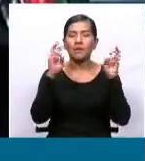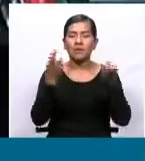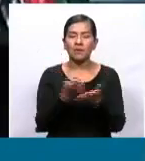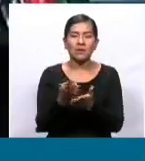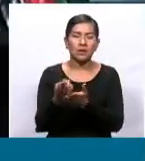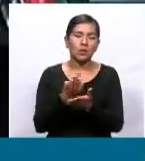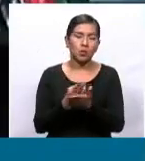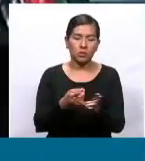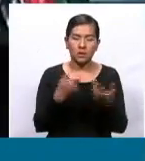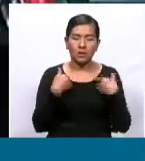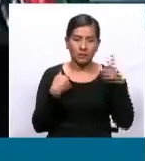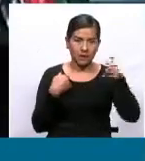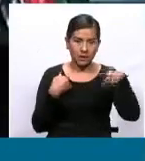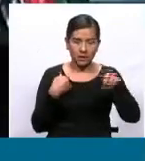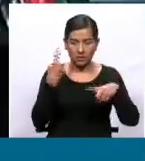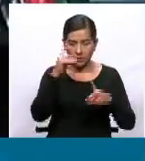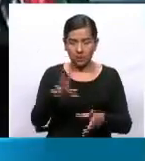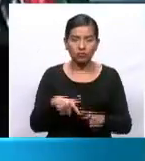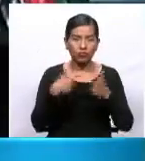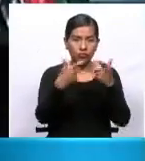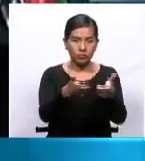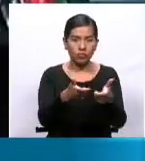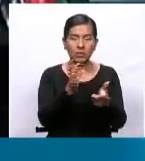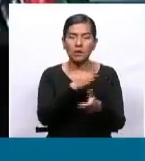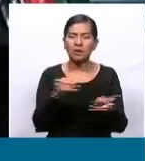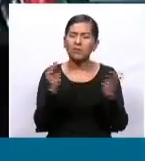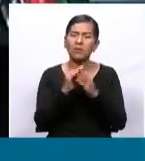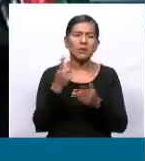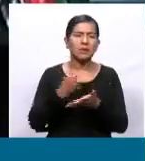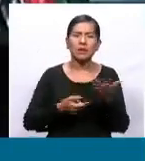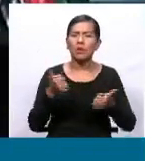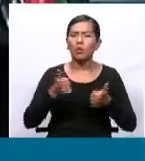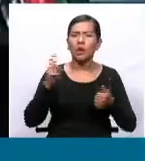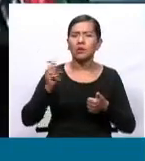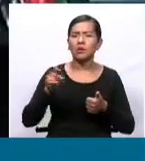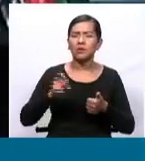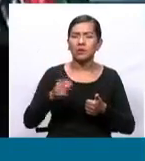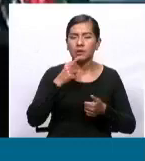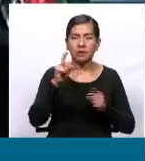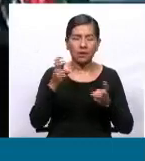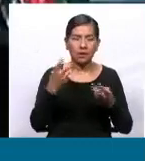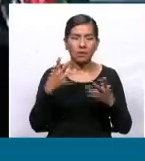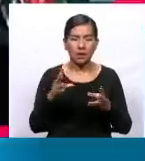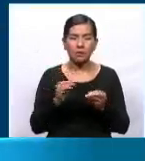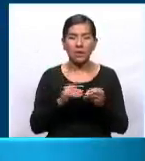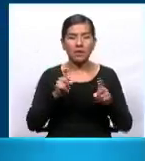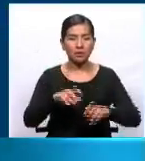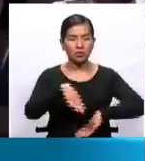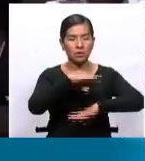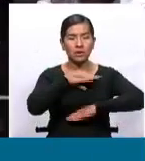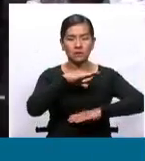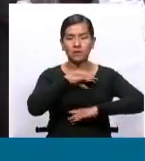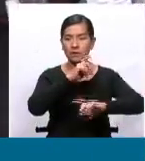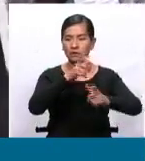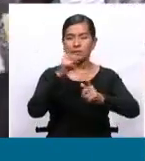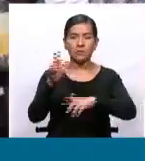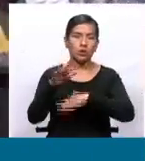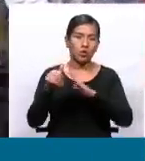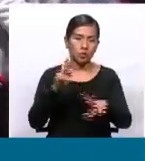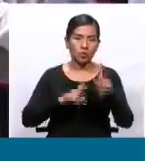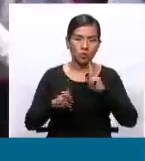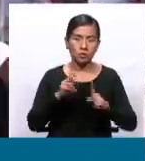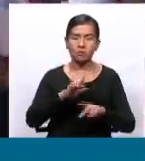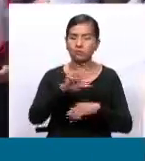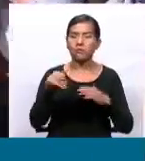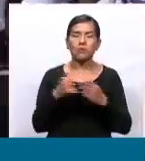asignar, qué necesidades hay todavía que faltan satisfacer a la población, en fin. Todo